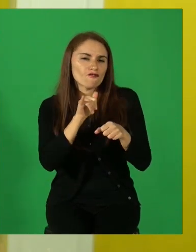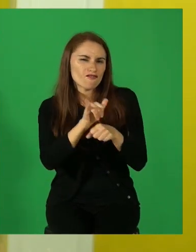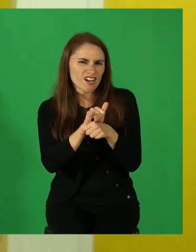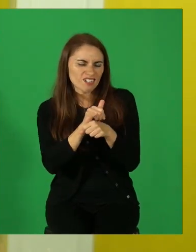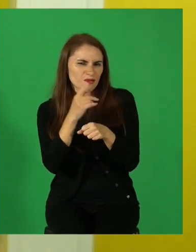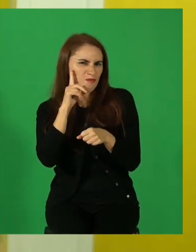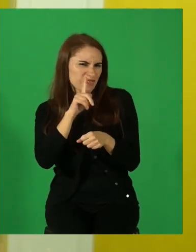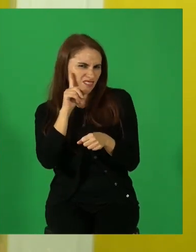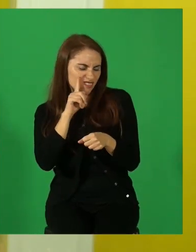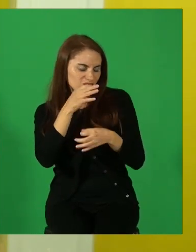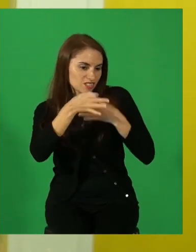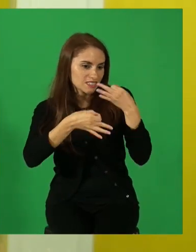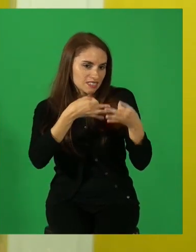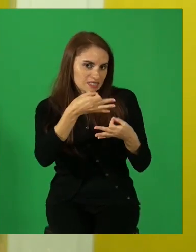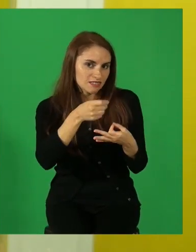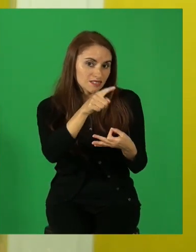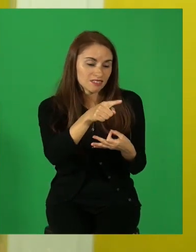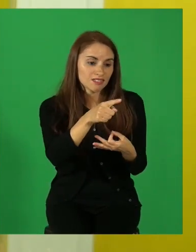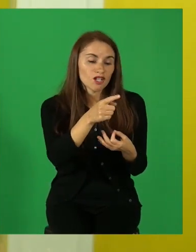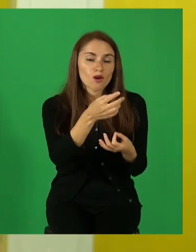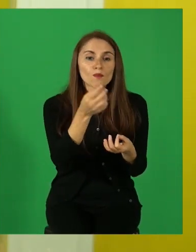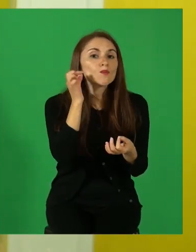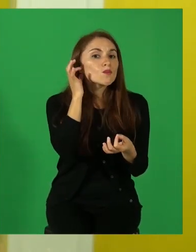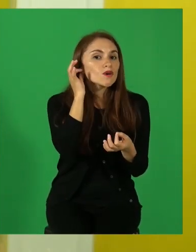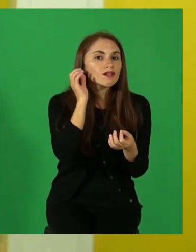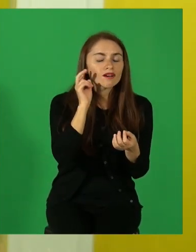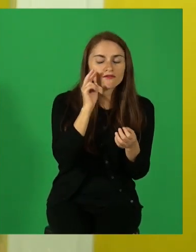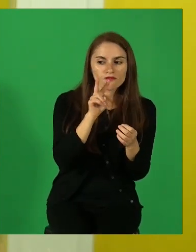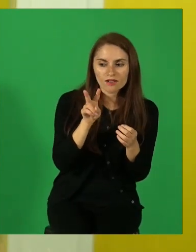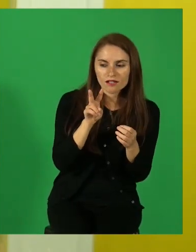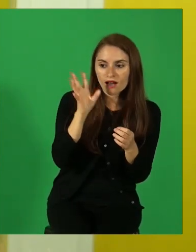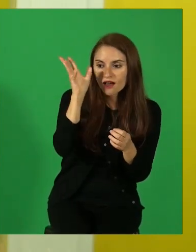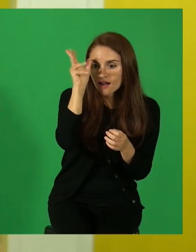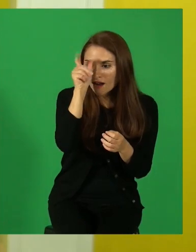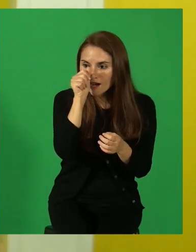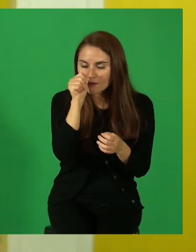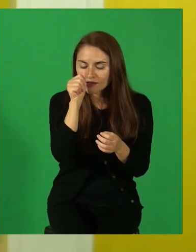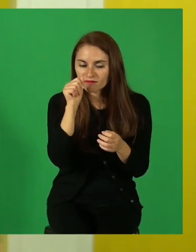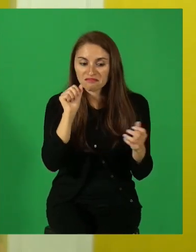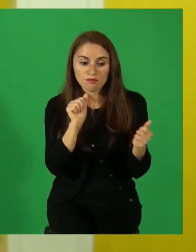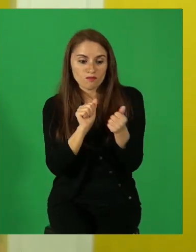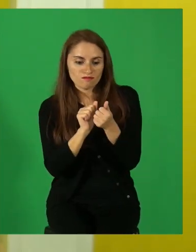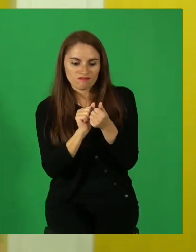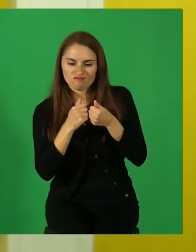Pero una vez que él consigue que las mujeres se enamoren de él, las abandona.